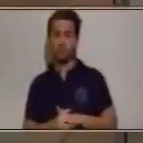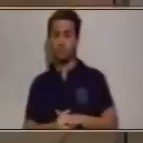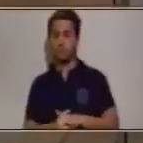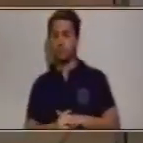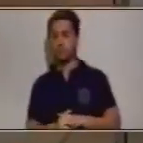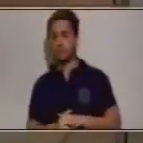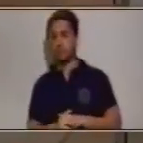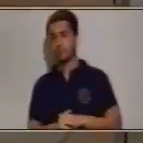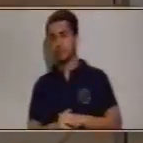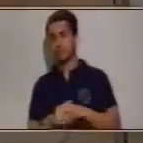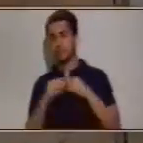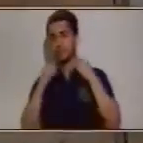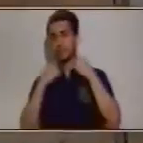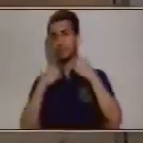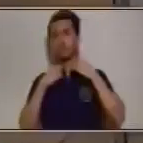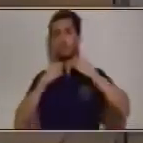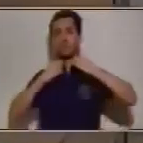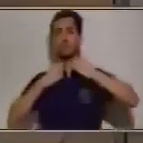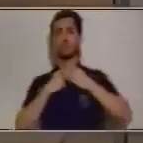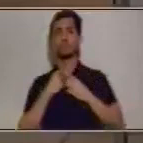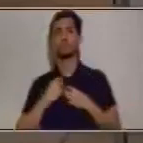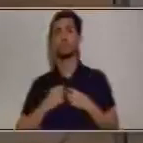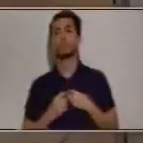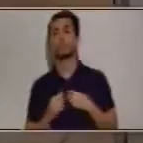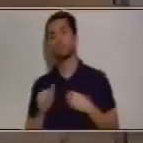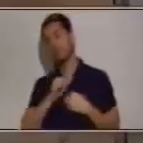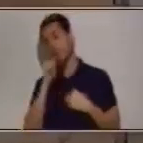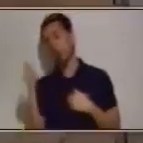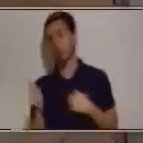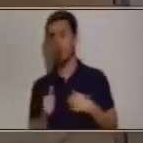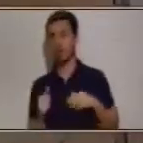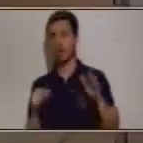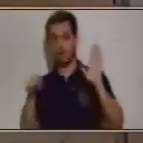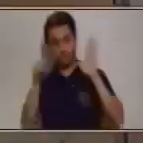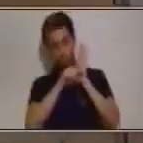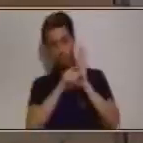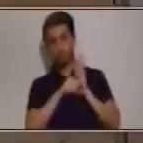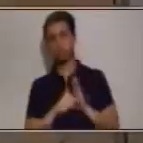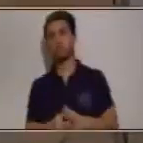siguiente resta. ¿Qué te parece si le restamos